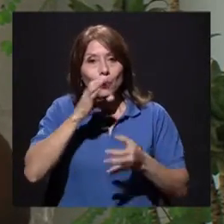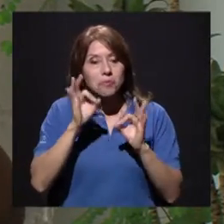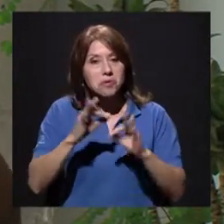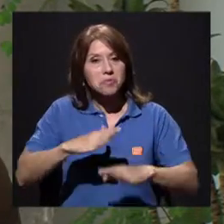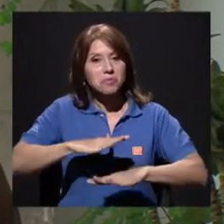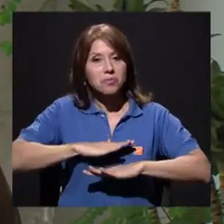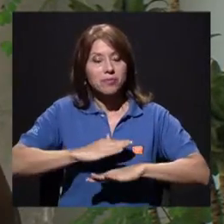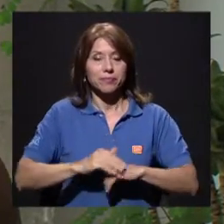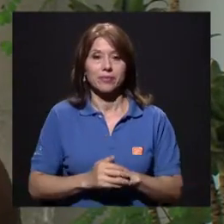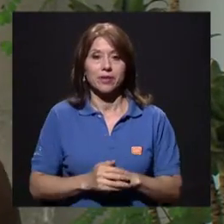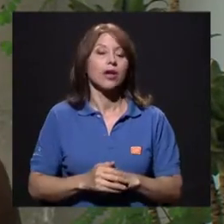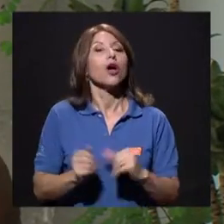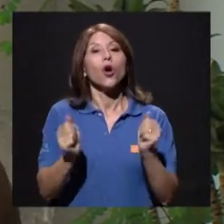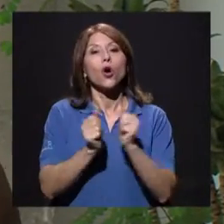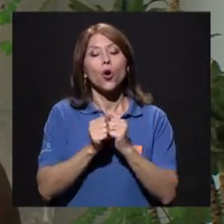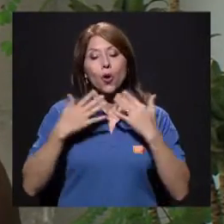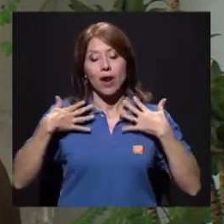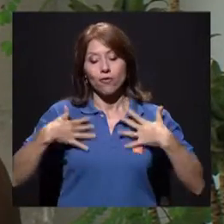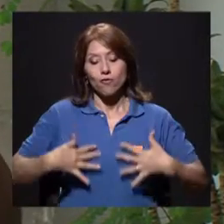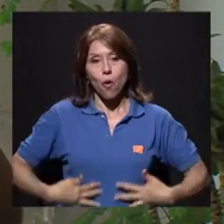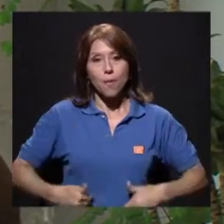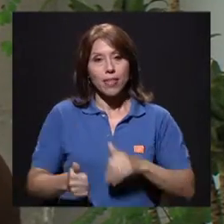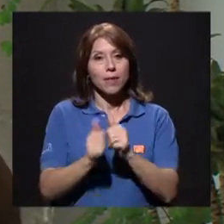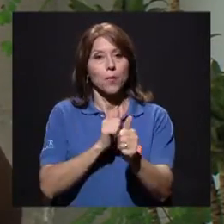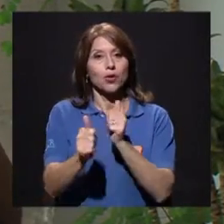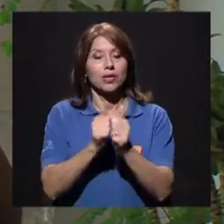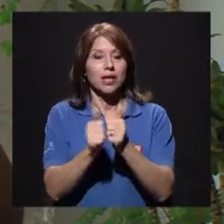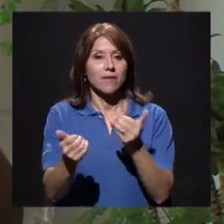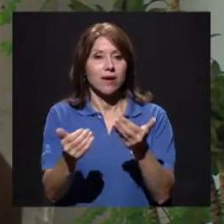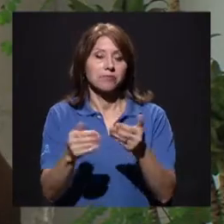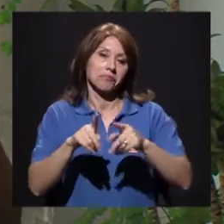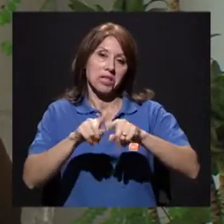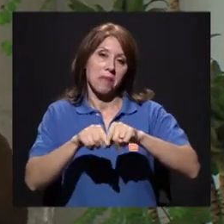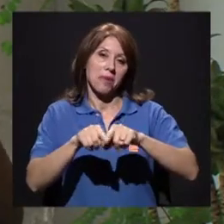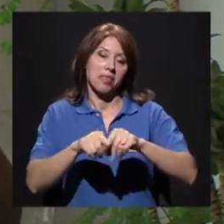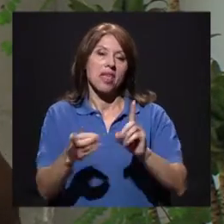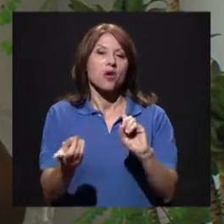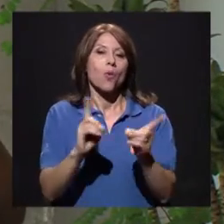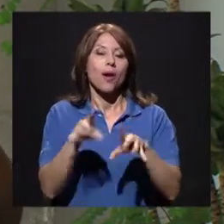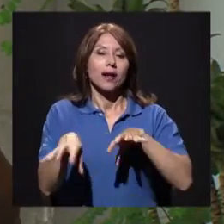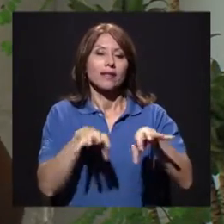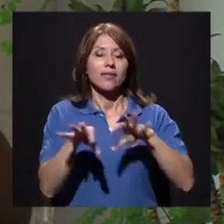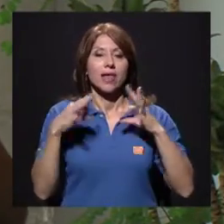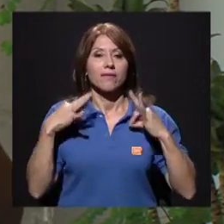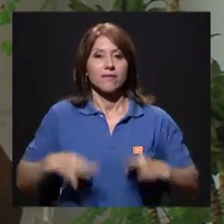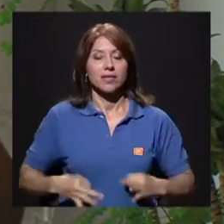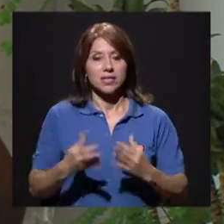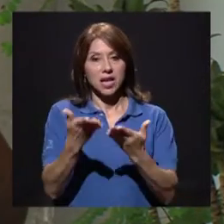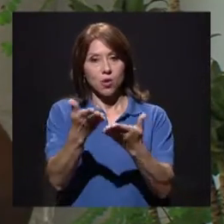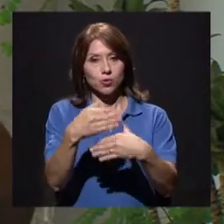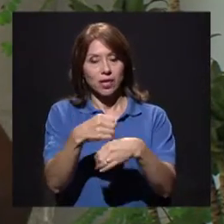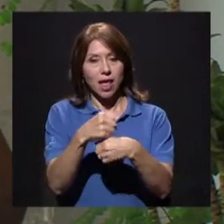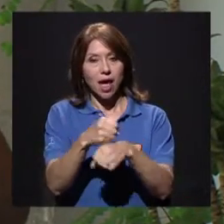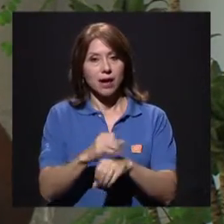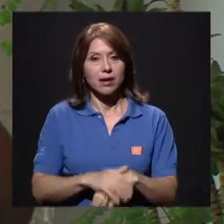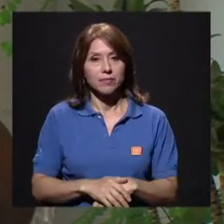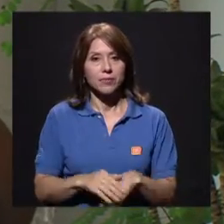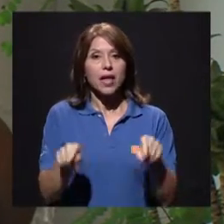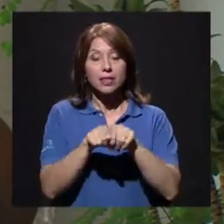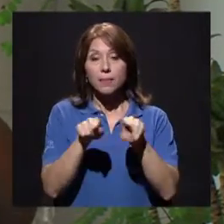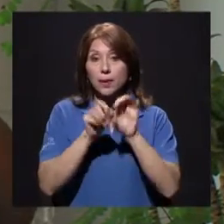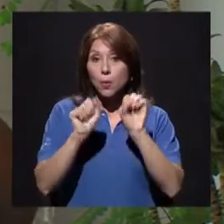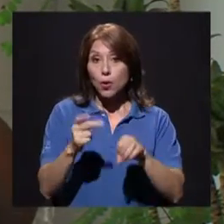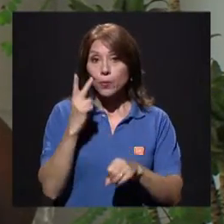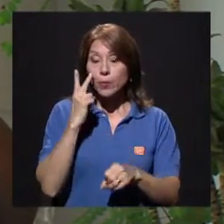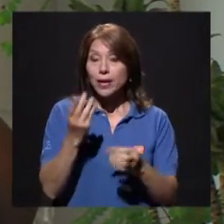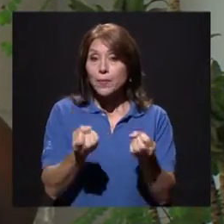Con la ropa deportiva, bueno, va a depender realmente de la actividad física que usted vaya a realizar. Podemos ver también que